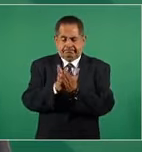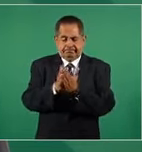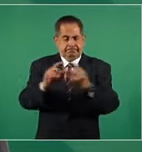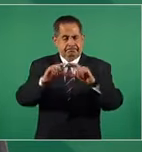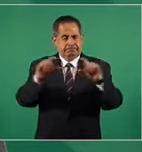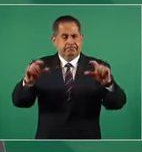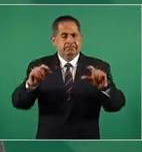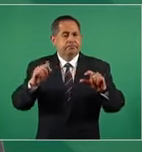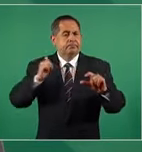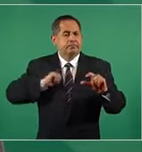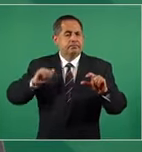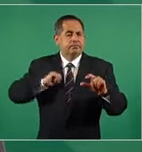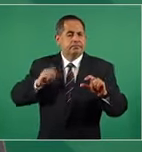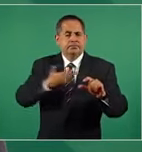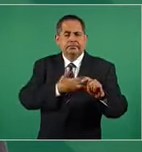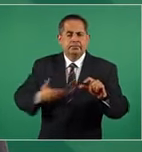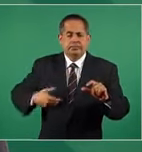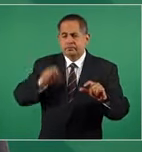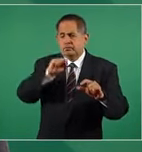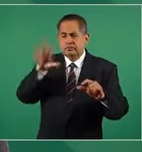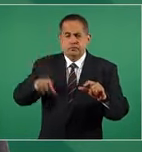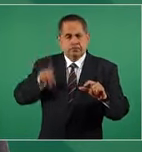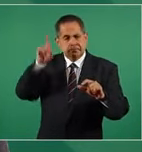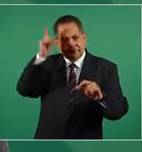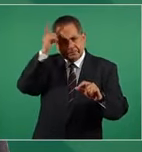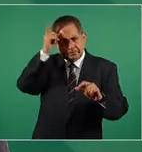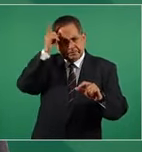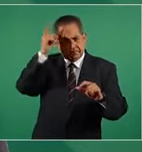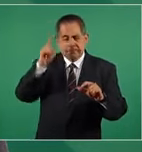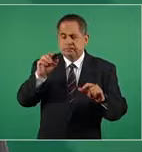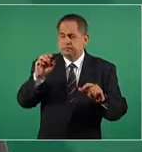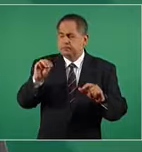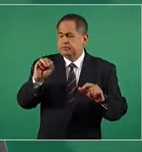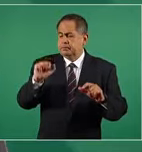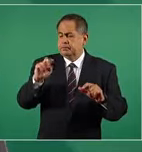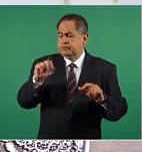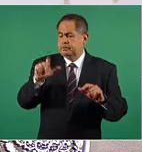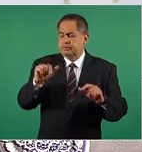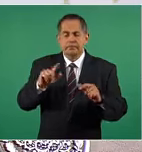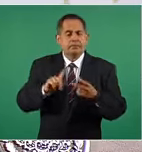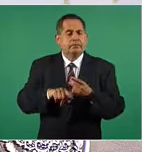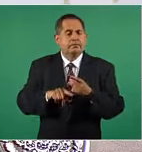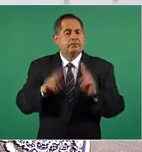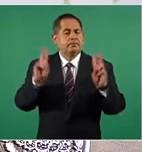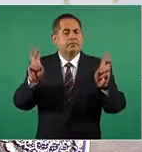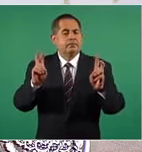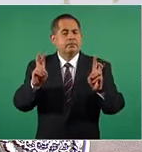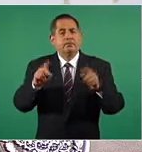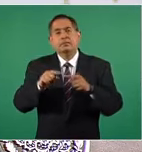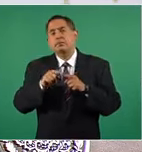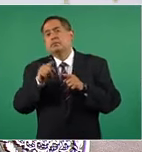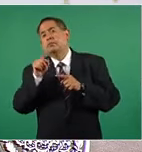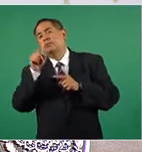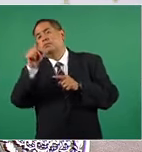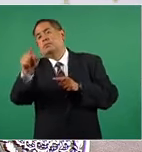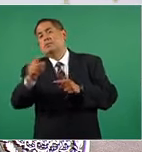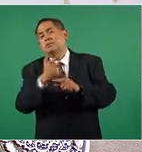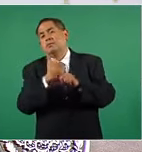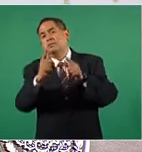Mandela, su autobiografía, el largo camino hacia la libertad.